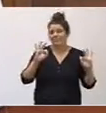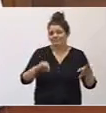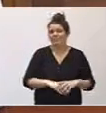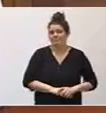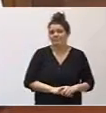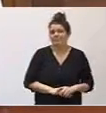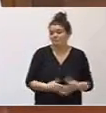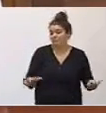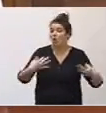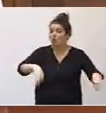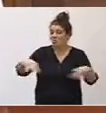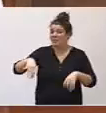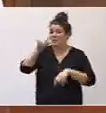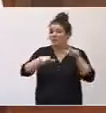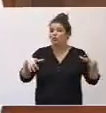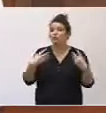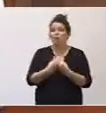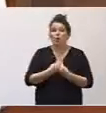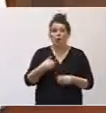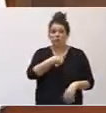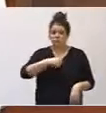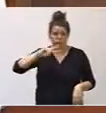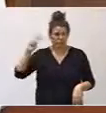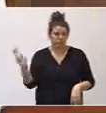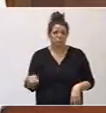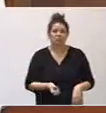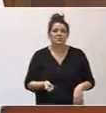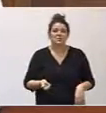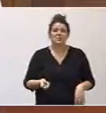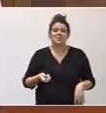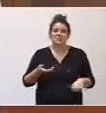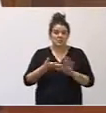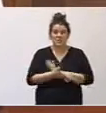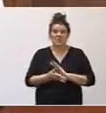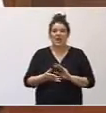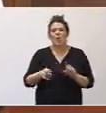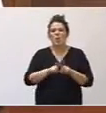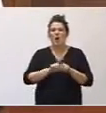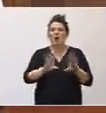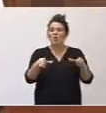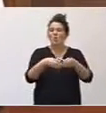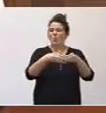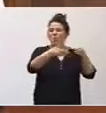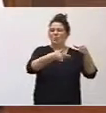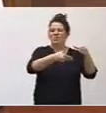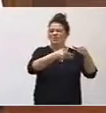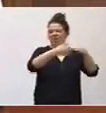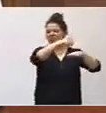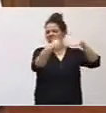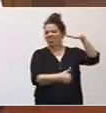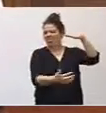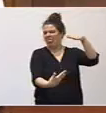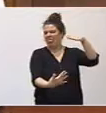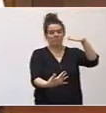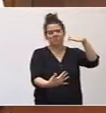Nuevamente, las personas con diversidad funcional son tratadas como ciudadanas de segunda y creemos que esto debe visibilizarse en este